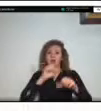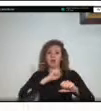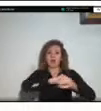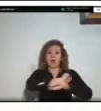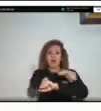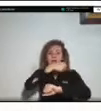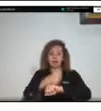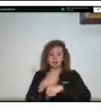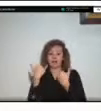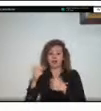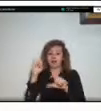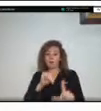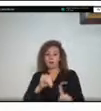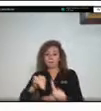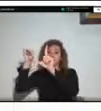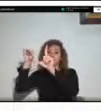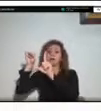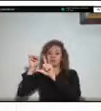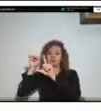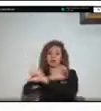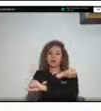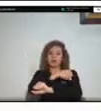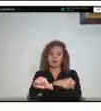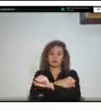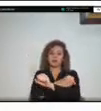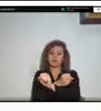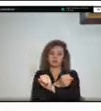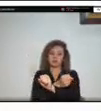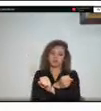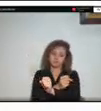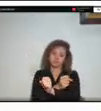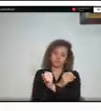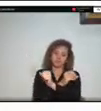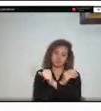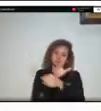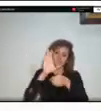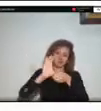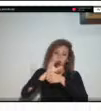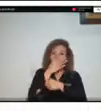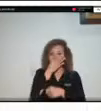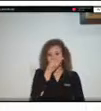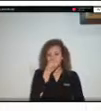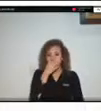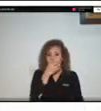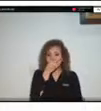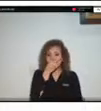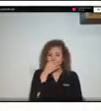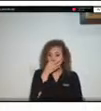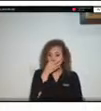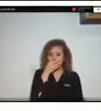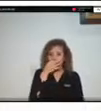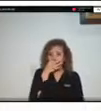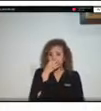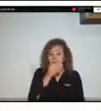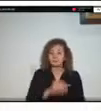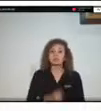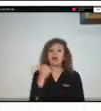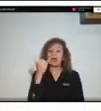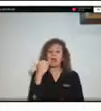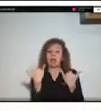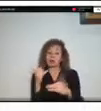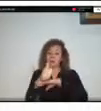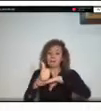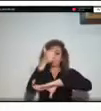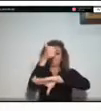el arquitecto franco es el actual secretario de infraestructura municipal y director encargado de la oficina de gestión